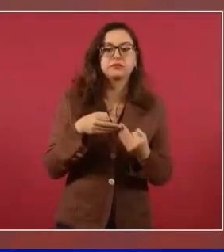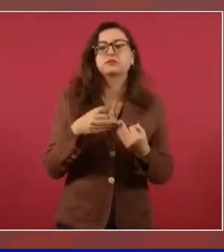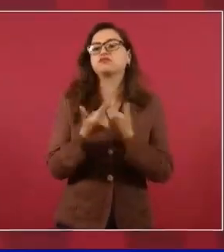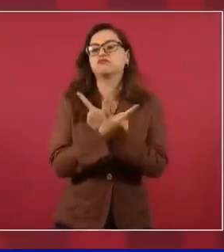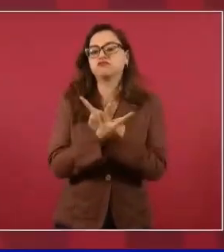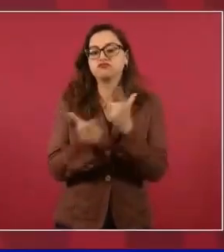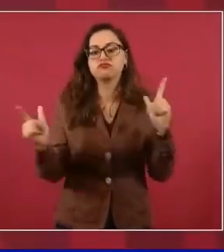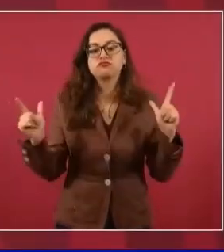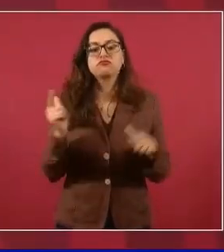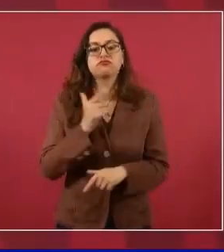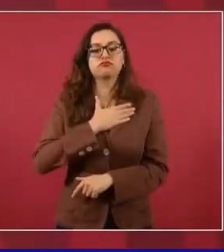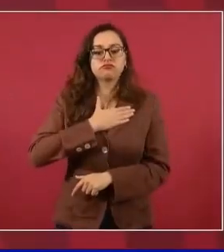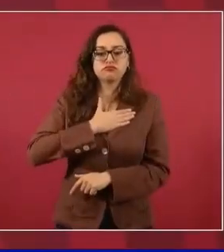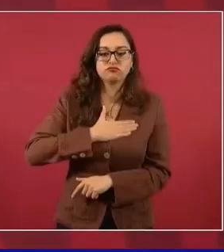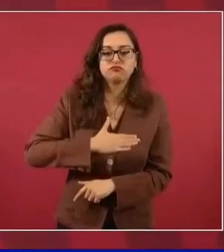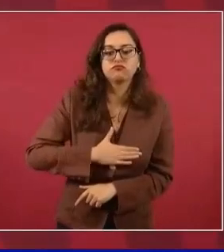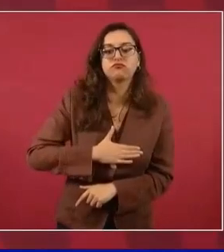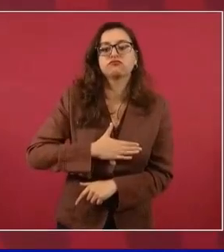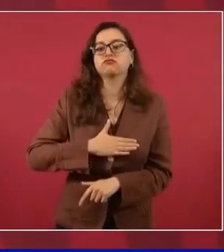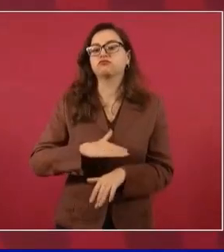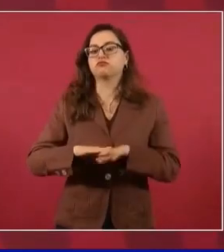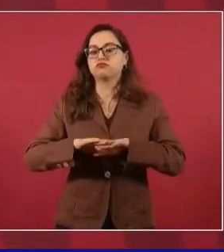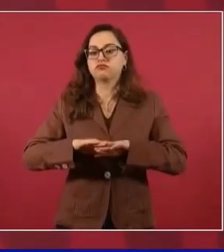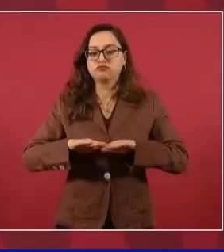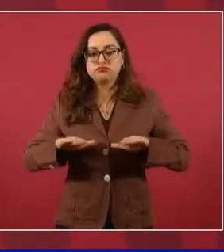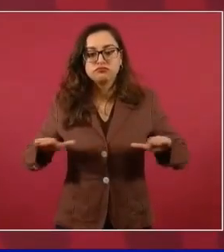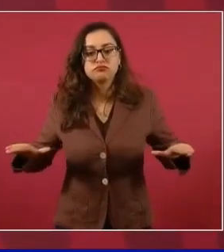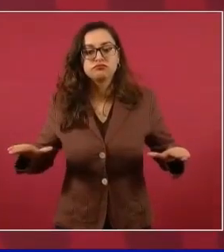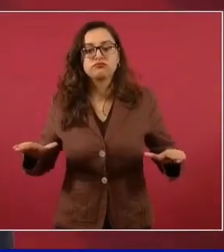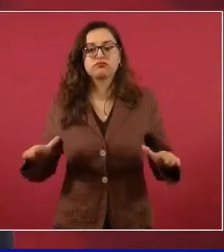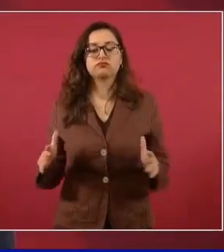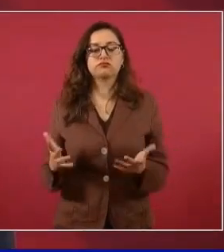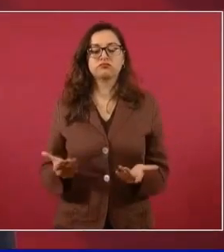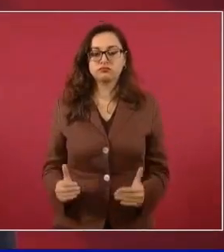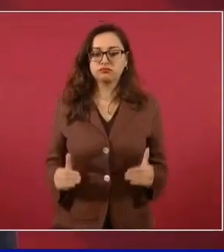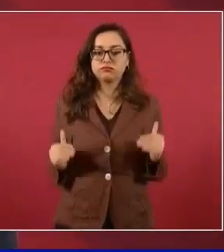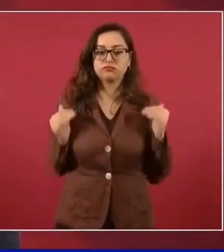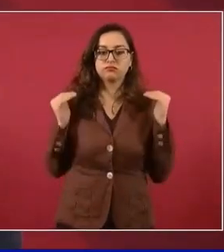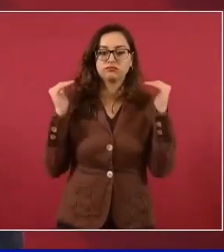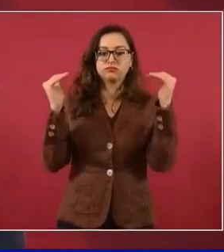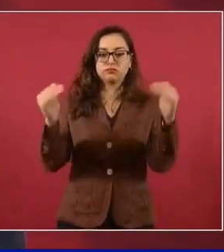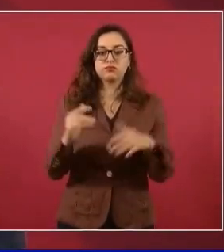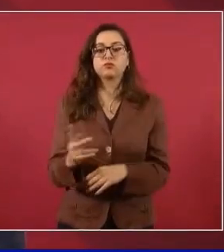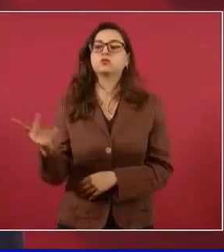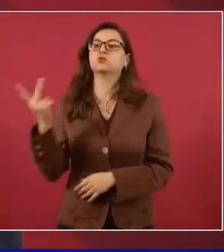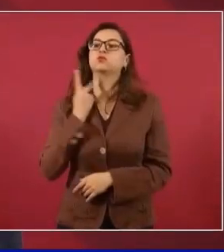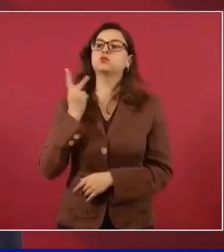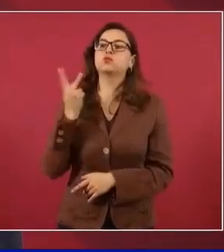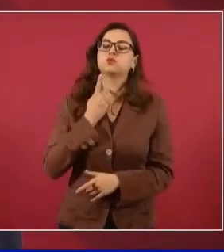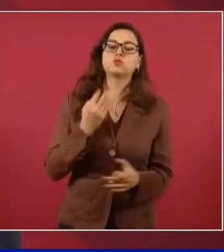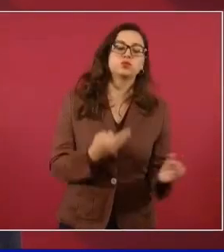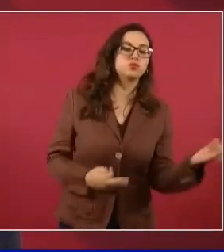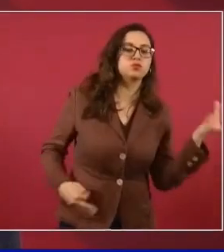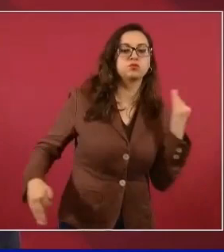justicia, la democracia, la soberanía. La política es asunto de todos,